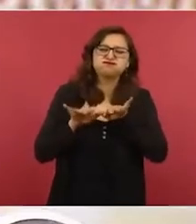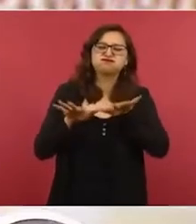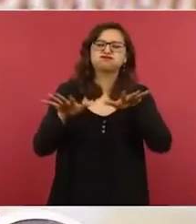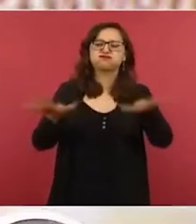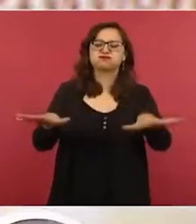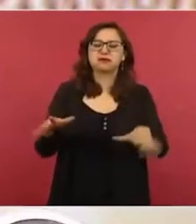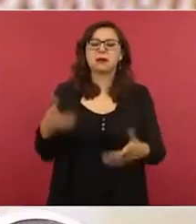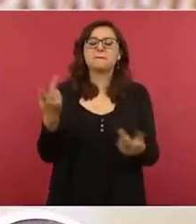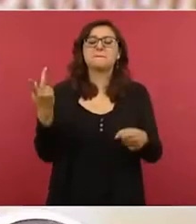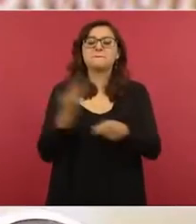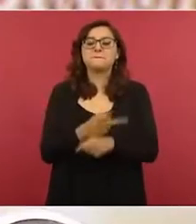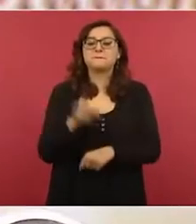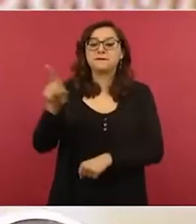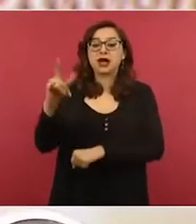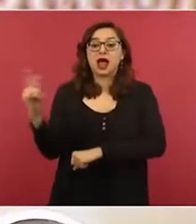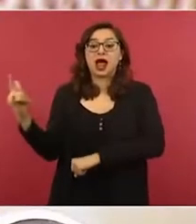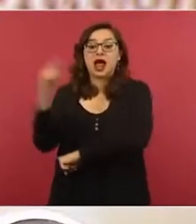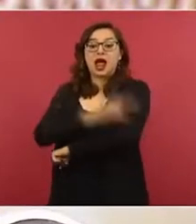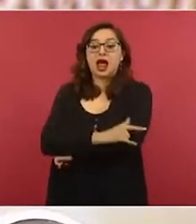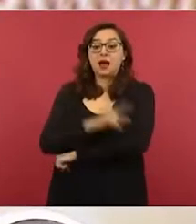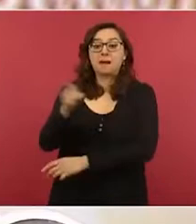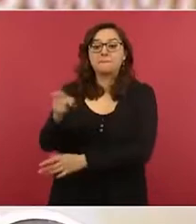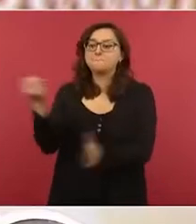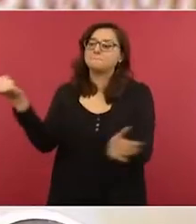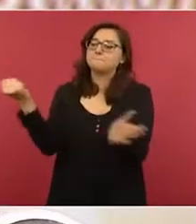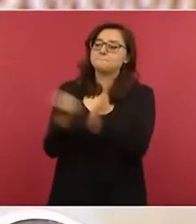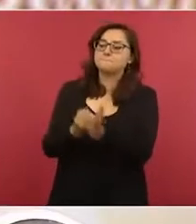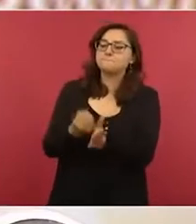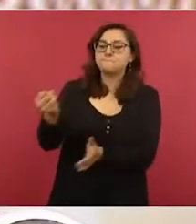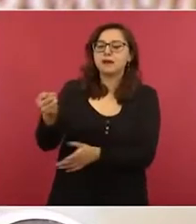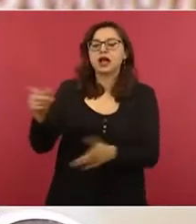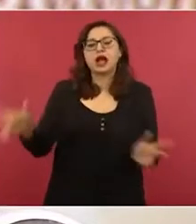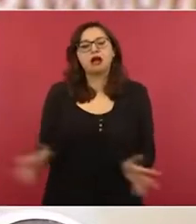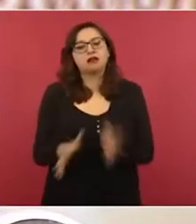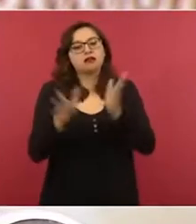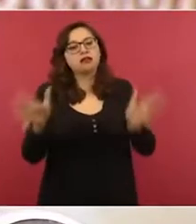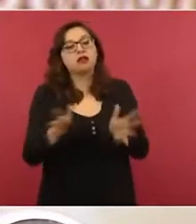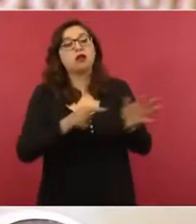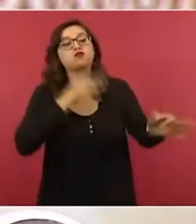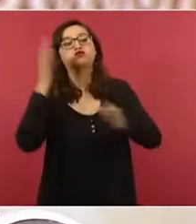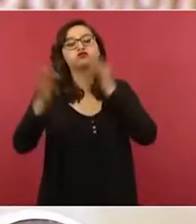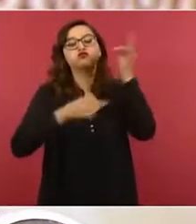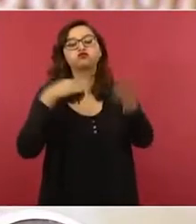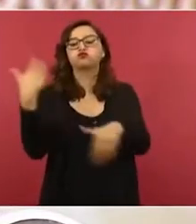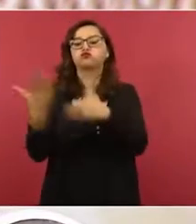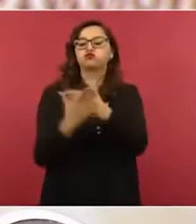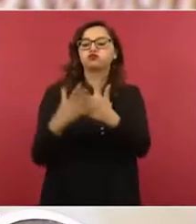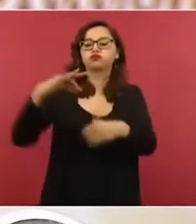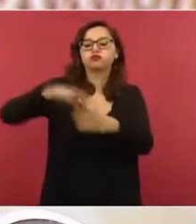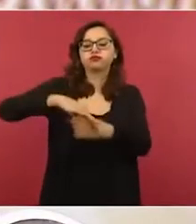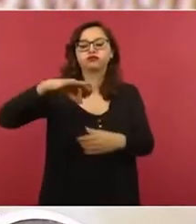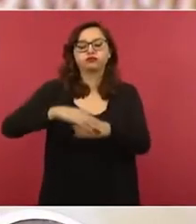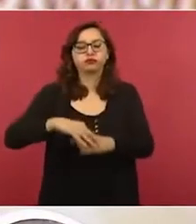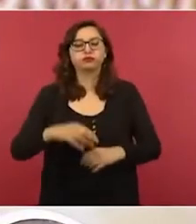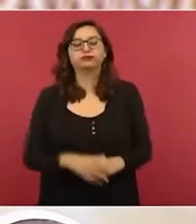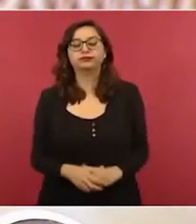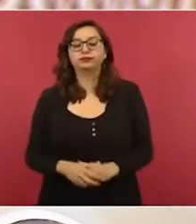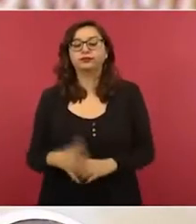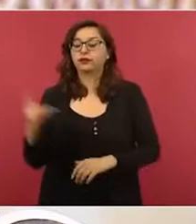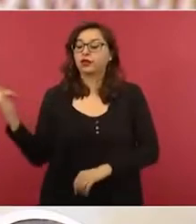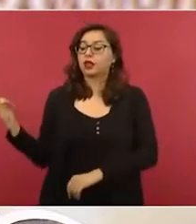Aerolínea de promover la revocación de mandato. El 2 de abril circuló la foto en redes sociales de un vuelo de